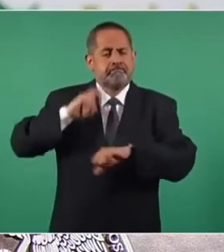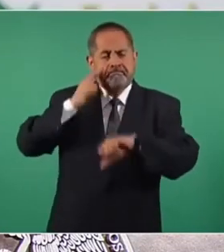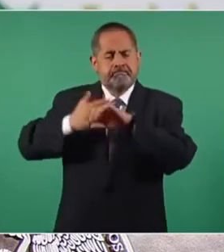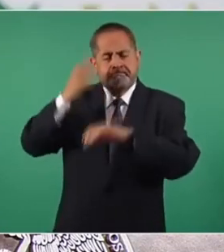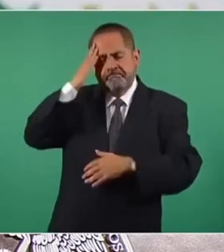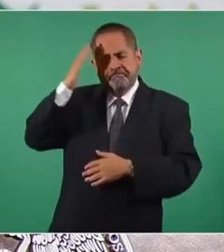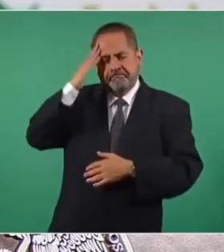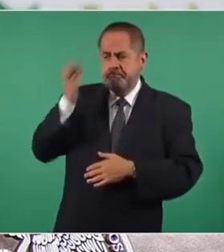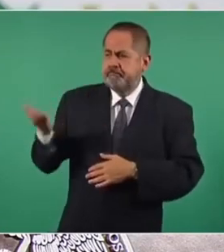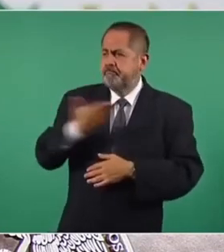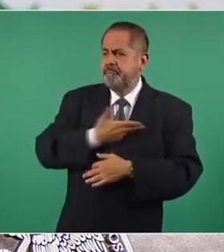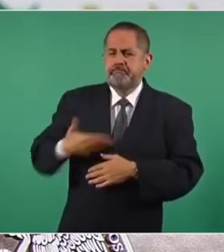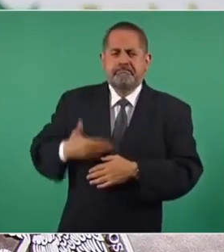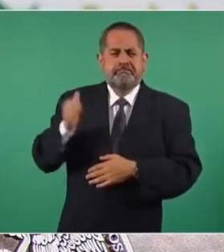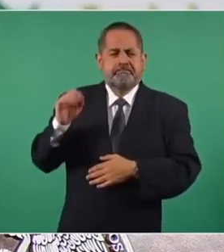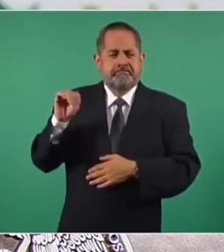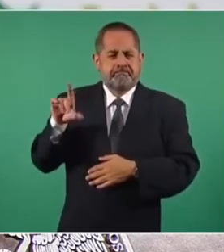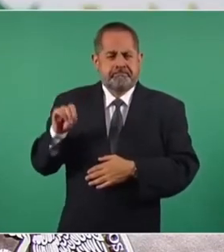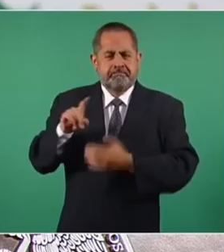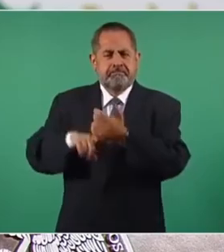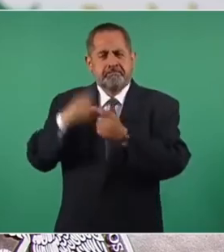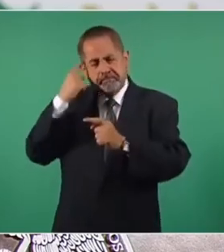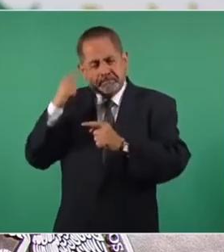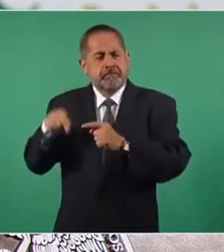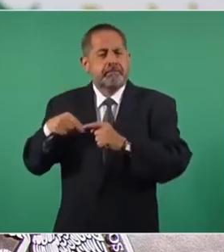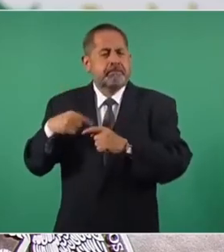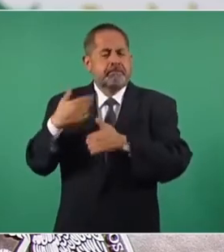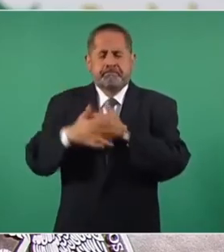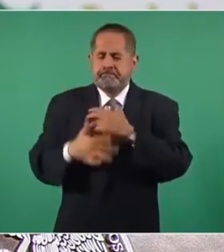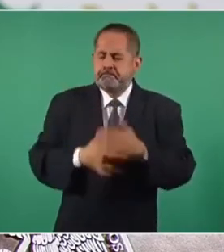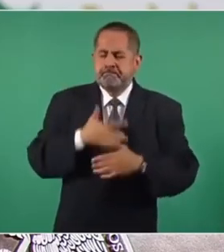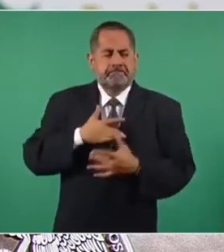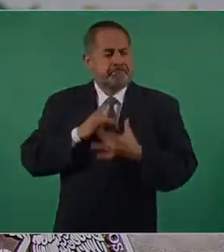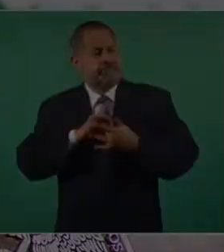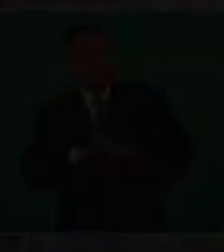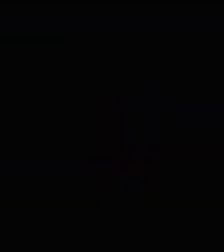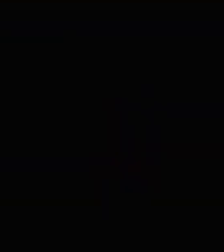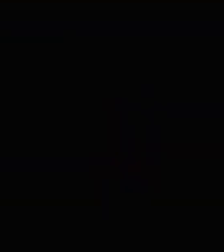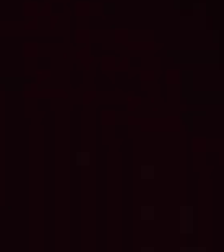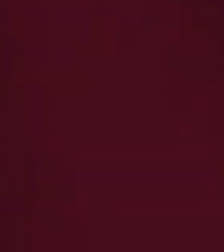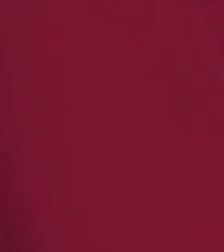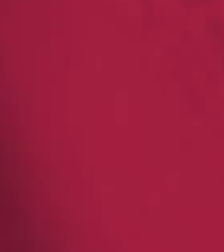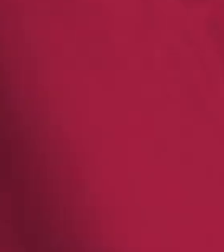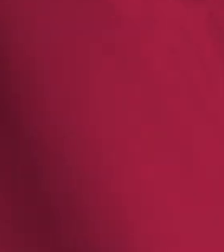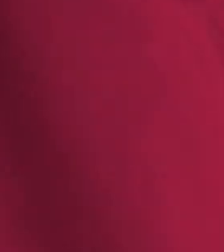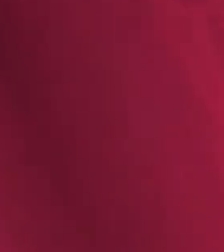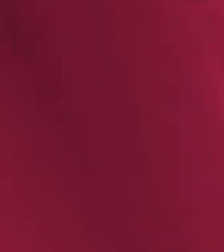Andrés Manuel López Obrador, todo bajo una perspectiva humanista y de justicia. Muchas gracias.